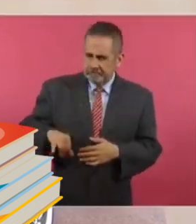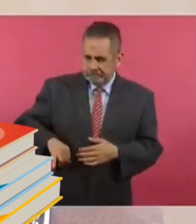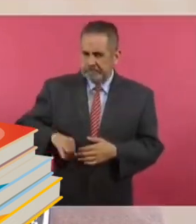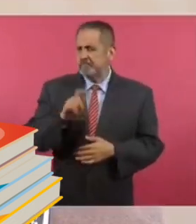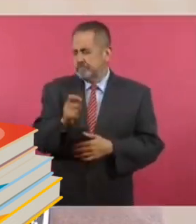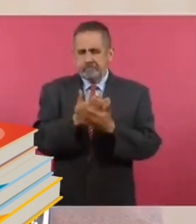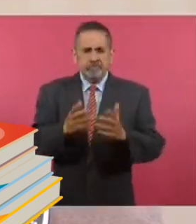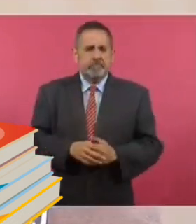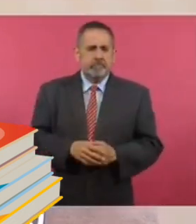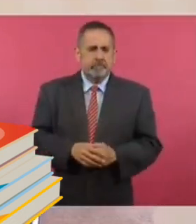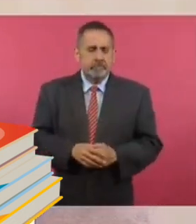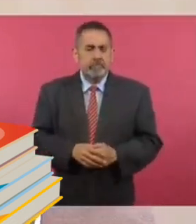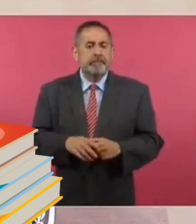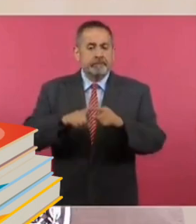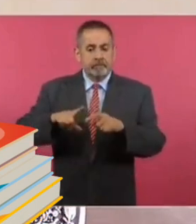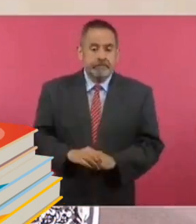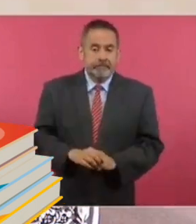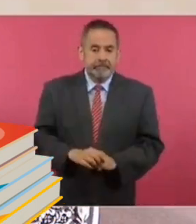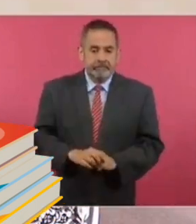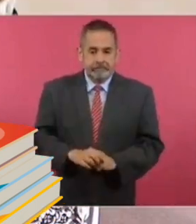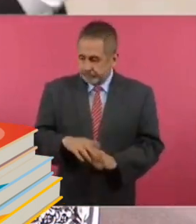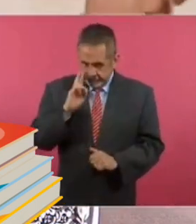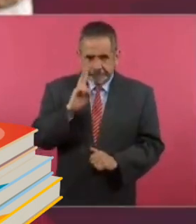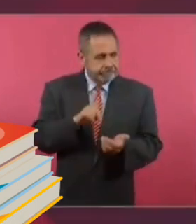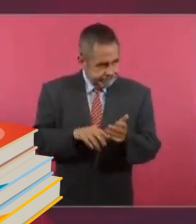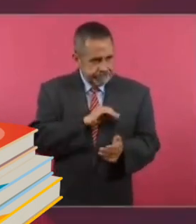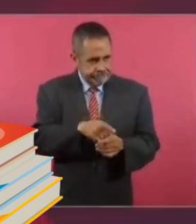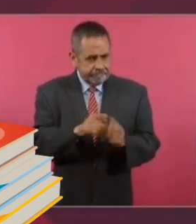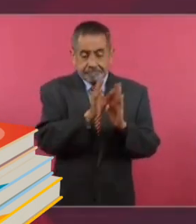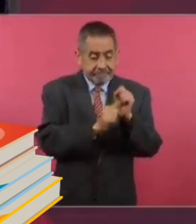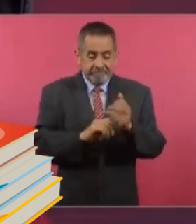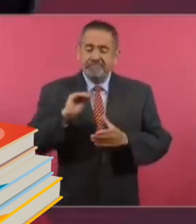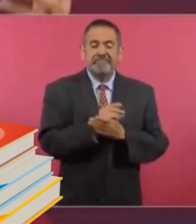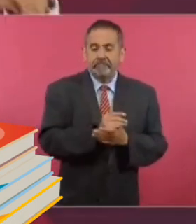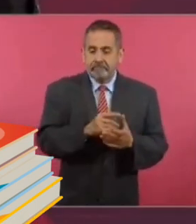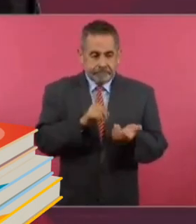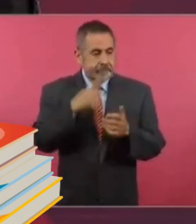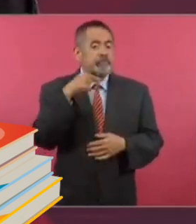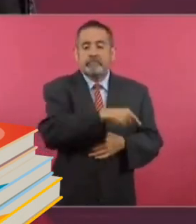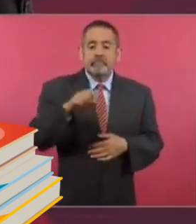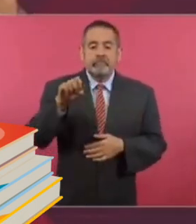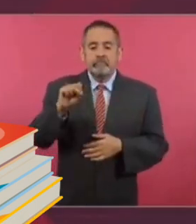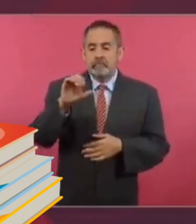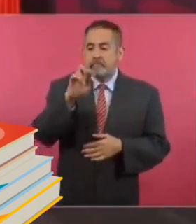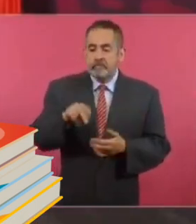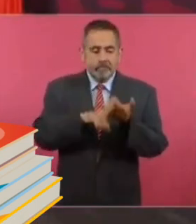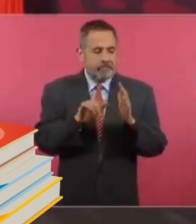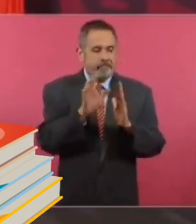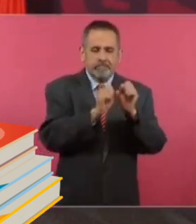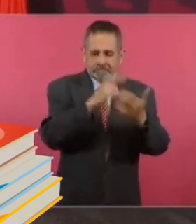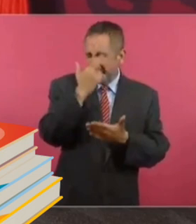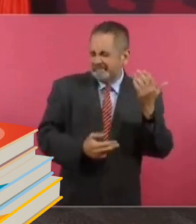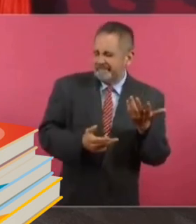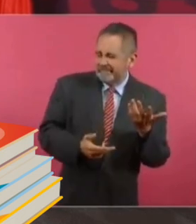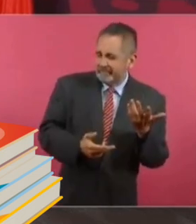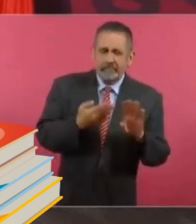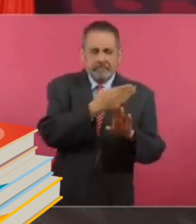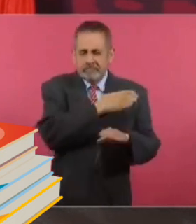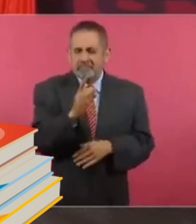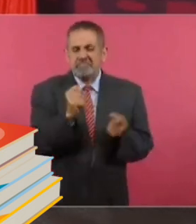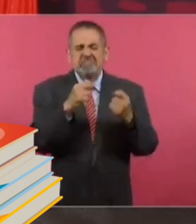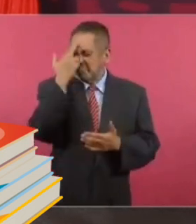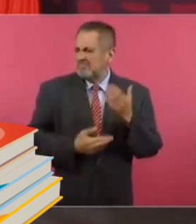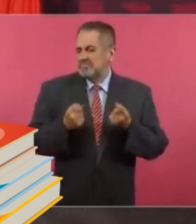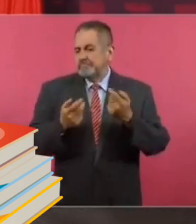el tema. Primero, la facultad la tiene el gobierno federal. Pero a ver si se atreven los del Poder Judicial a violar la Constitución. Ya lo han hecho.